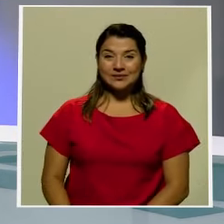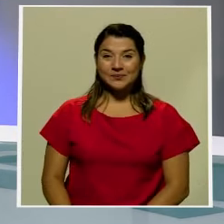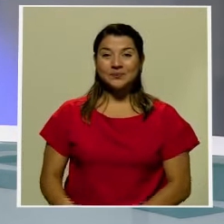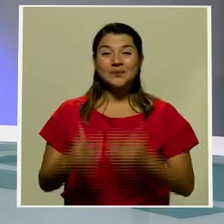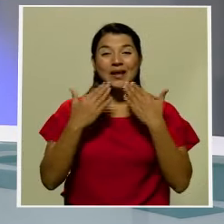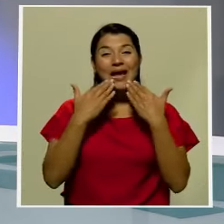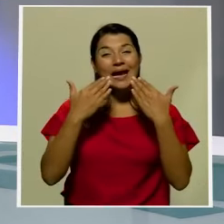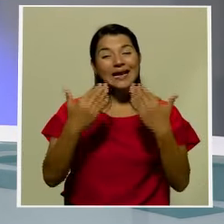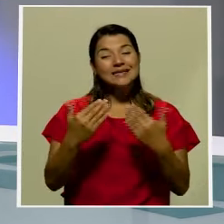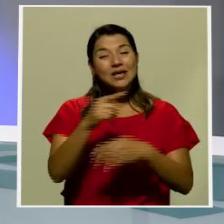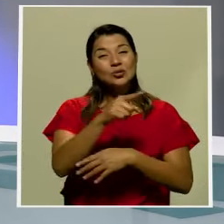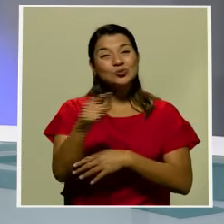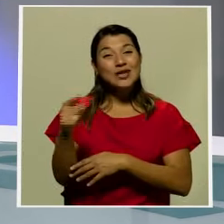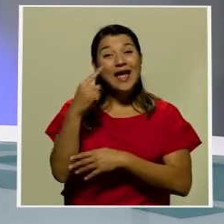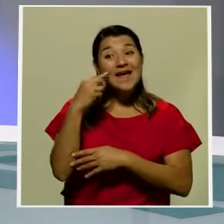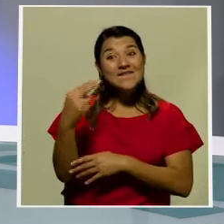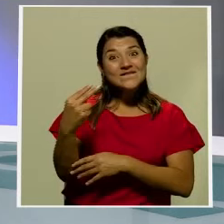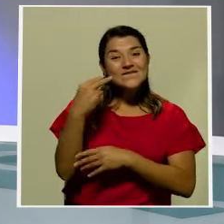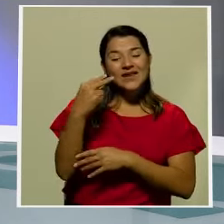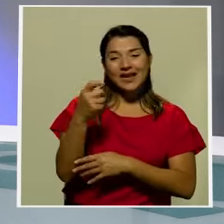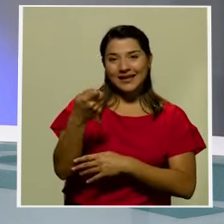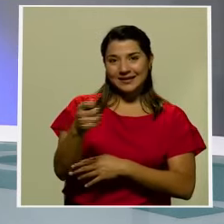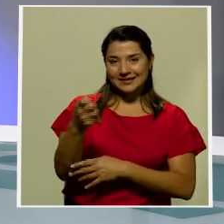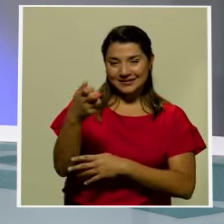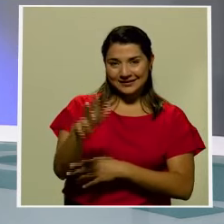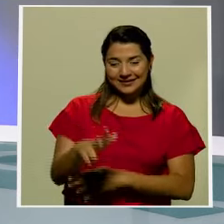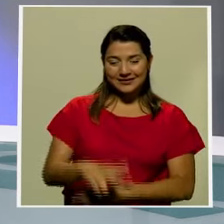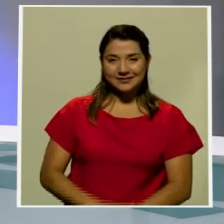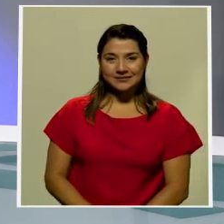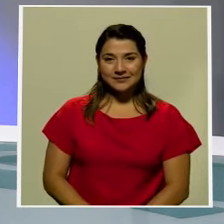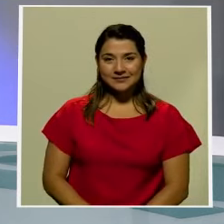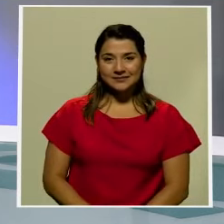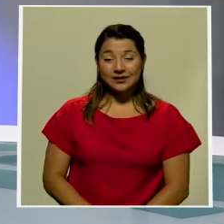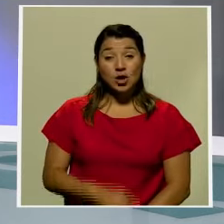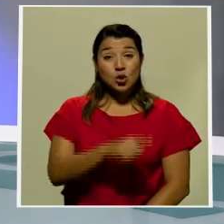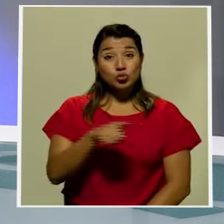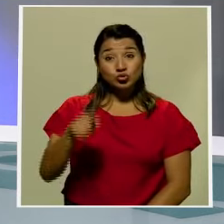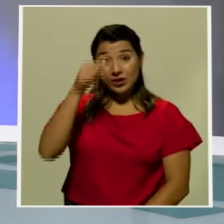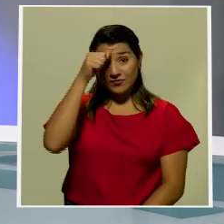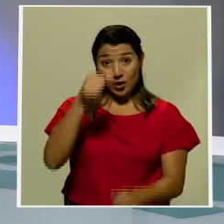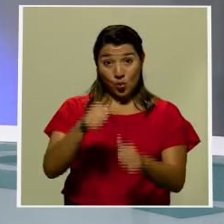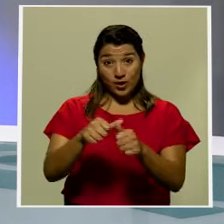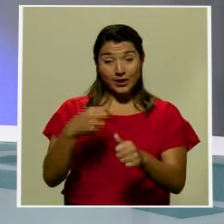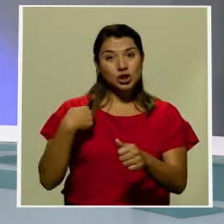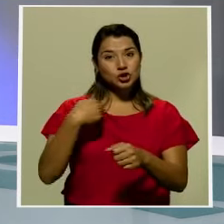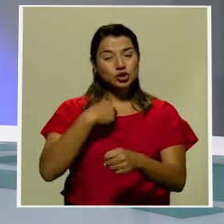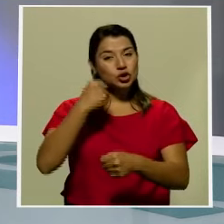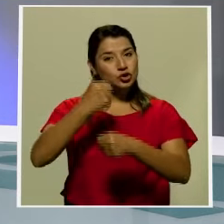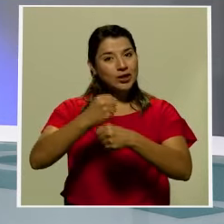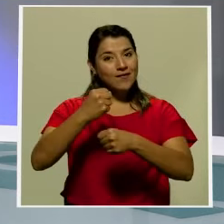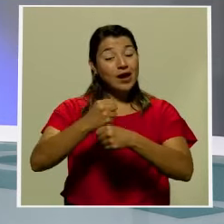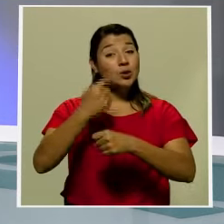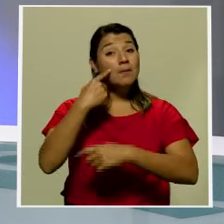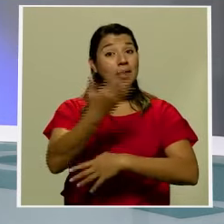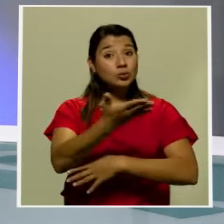Gracias por informarse con la señal de Canal 13. Recuerde, trabajamos para usted.